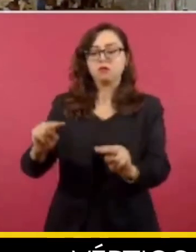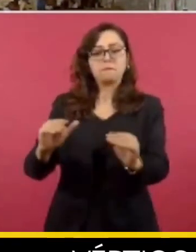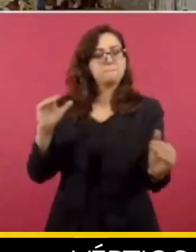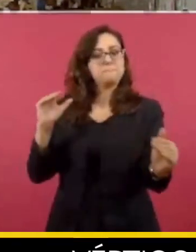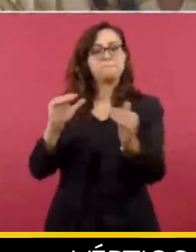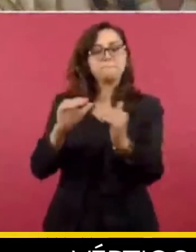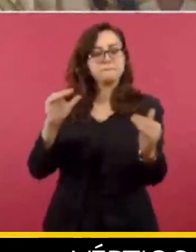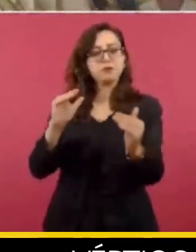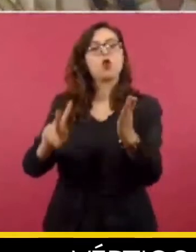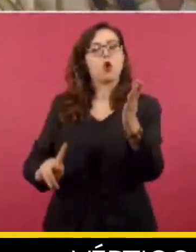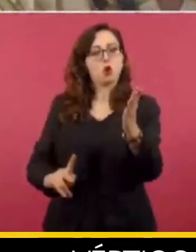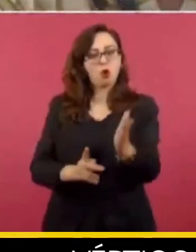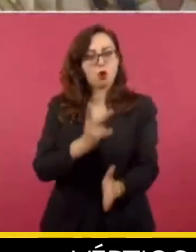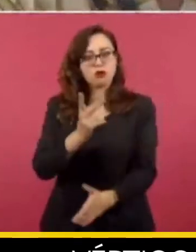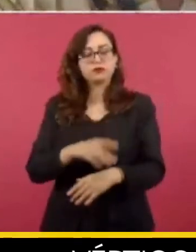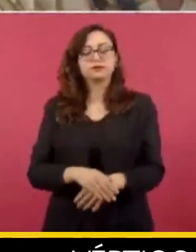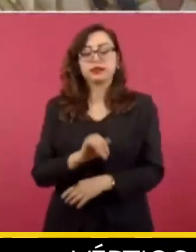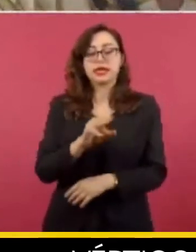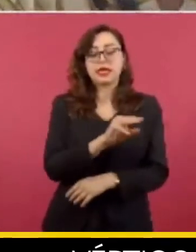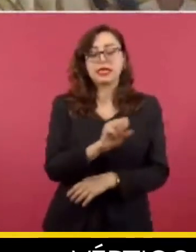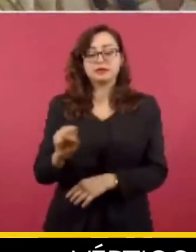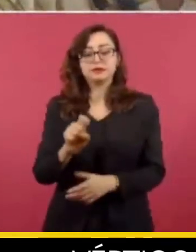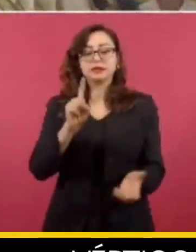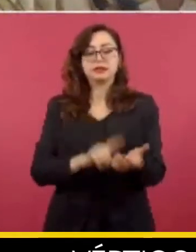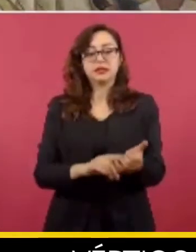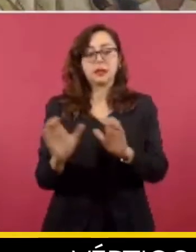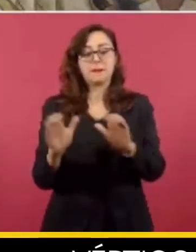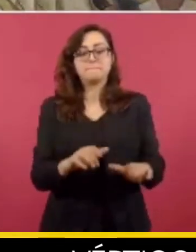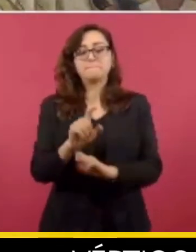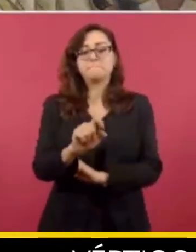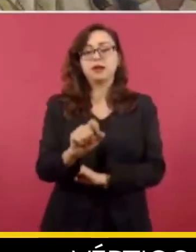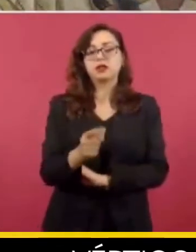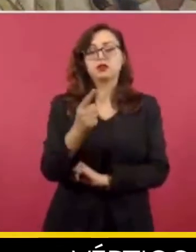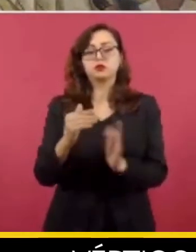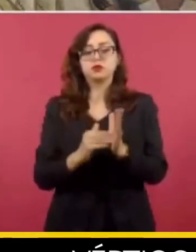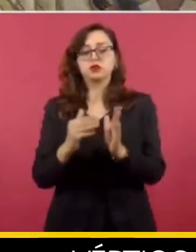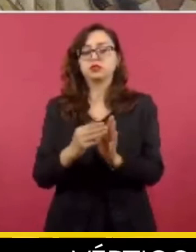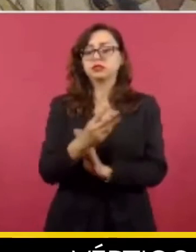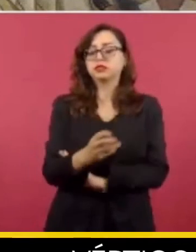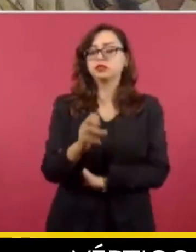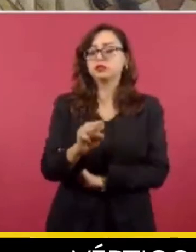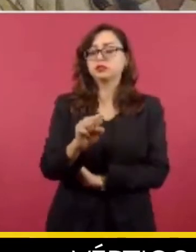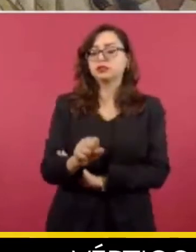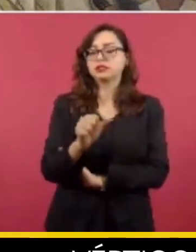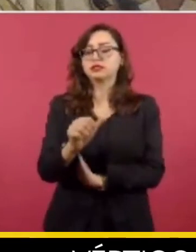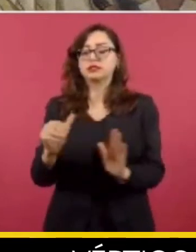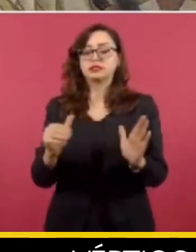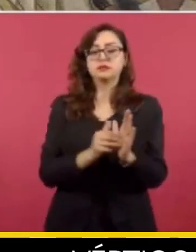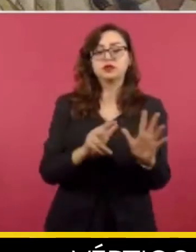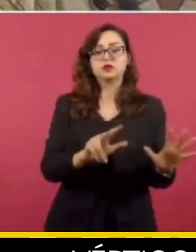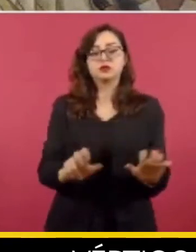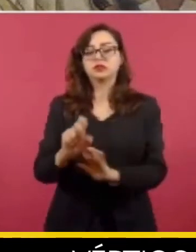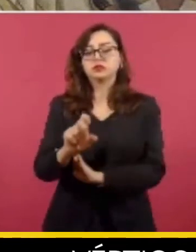21.236.866 trabajadores,